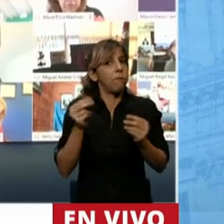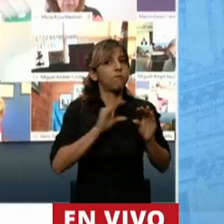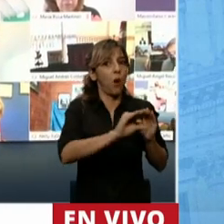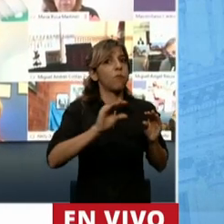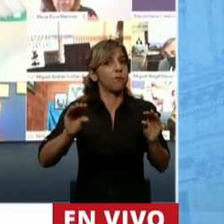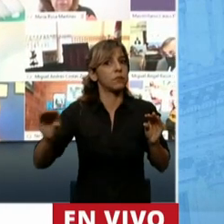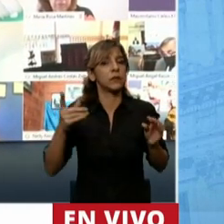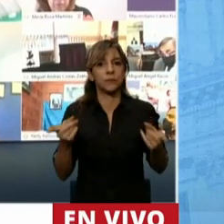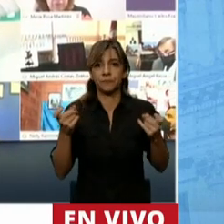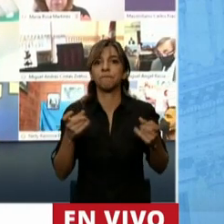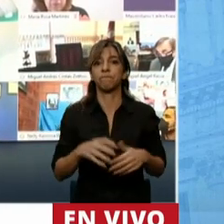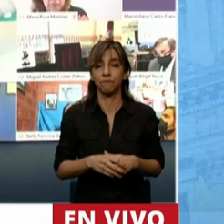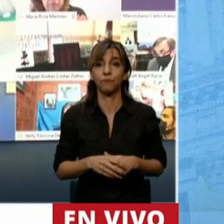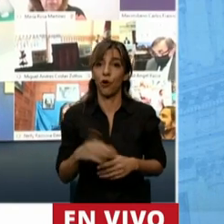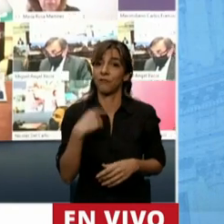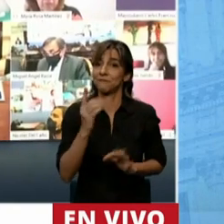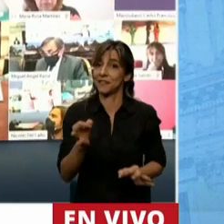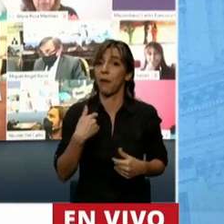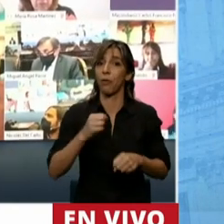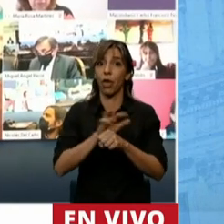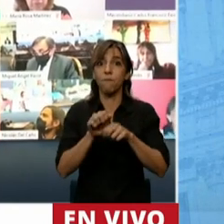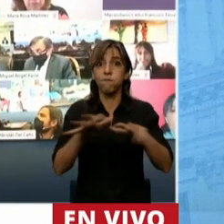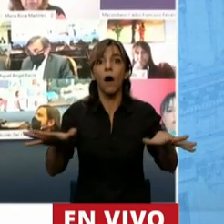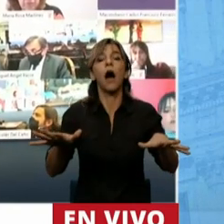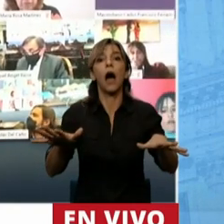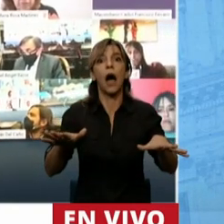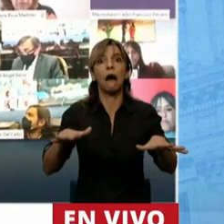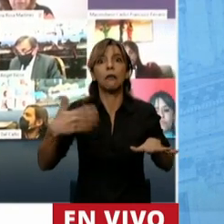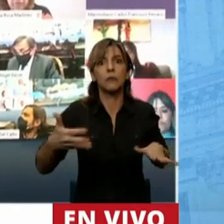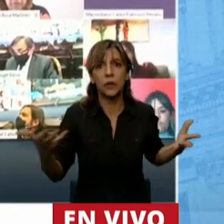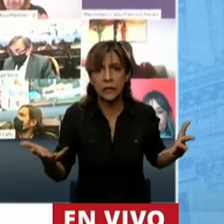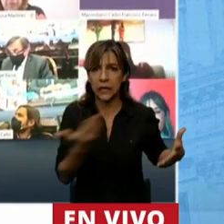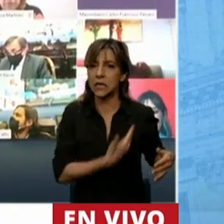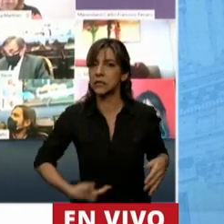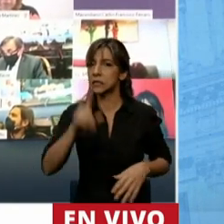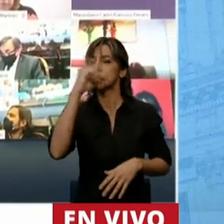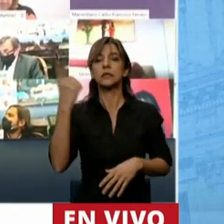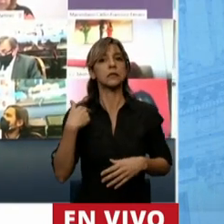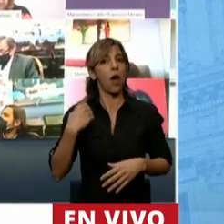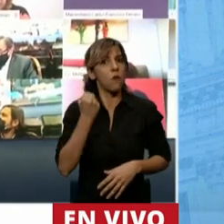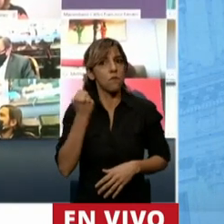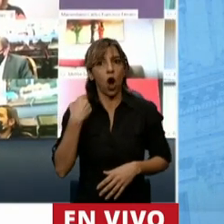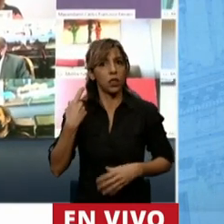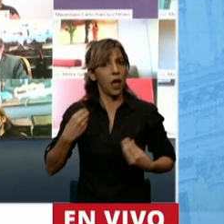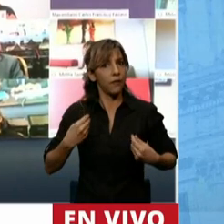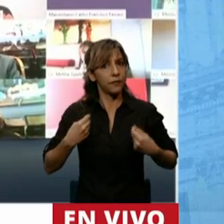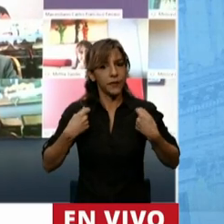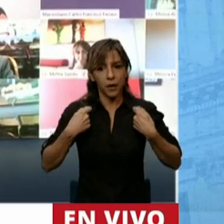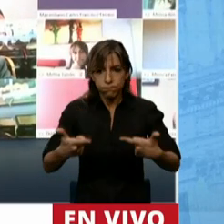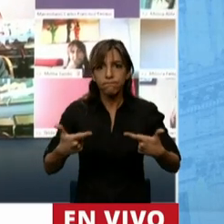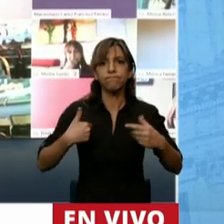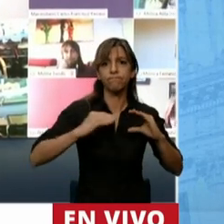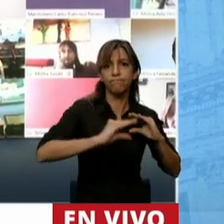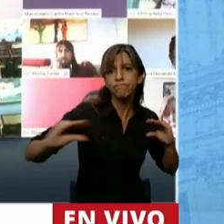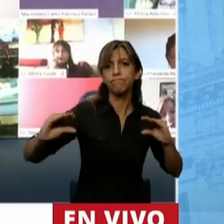algo que deja la pandemia que es la necesidad de un Estado presente la necesidad de un Estado que dé respuesta la necesidad de un Estado